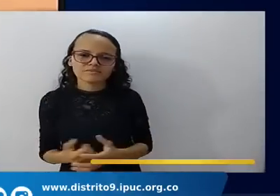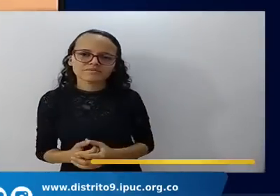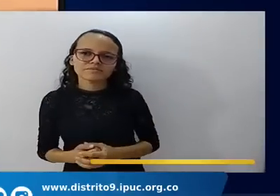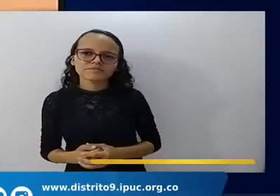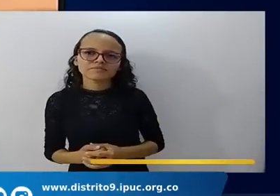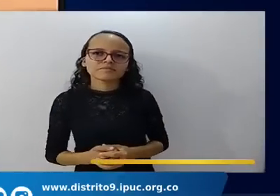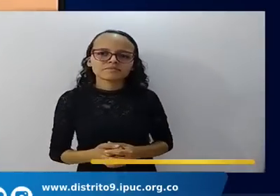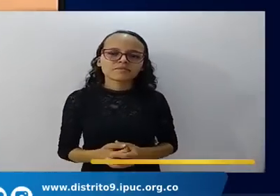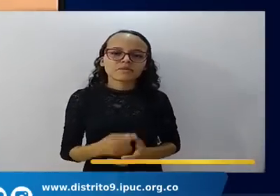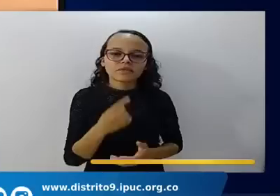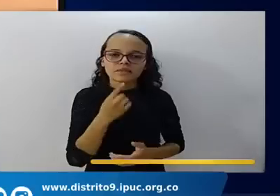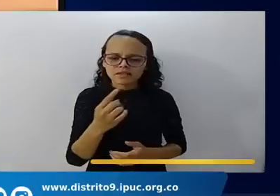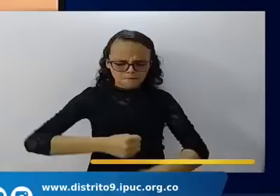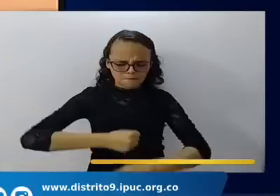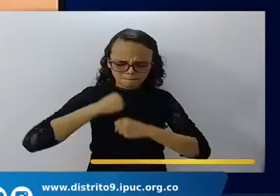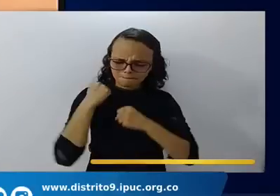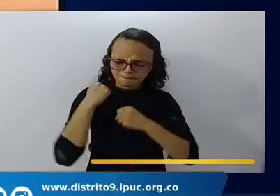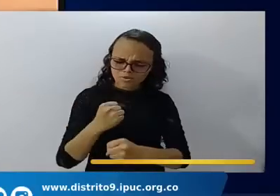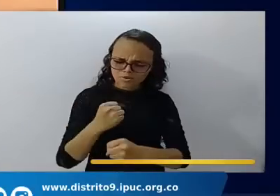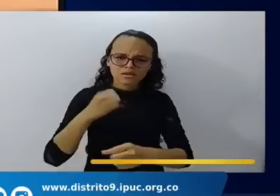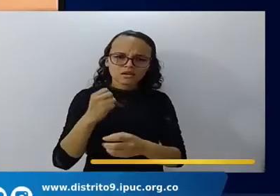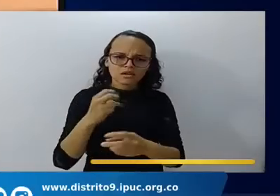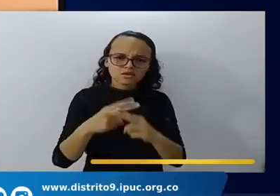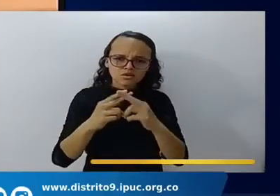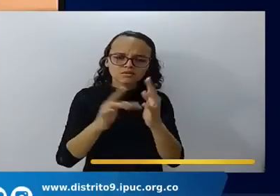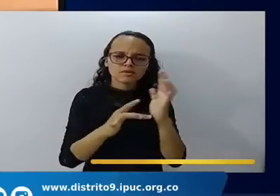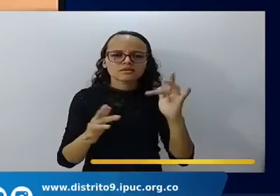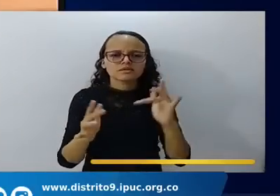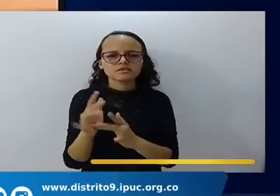di conmigo hay poder en el nombre de Jesús